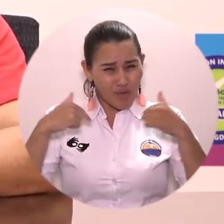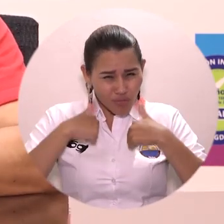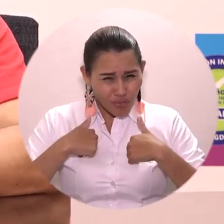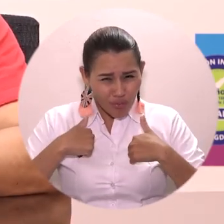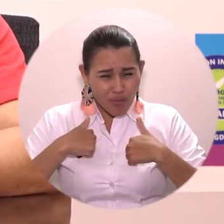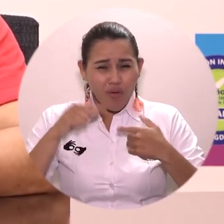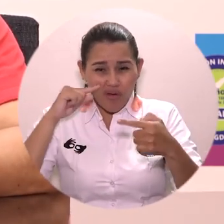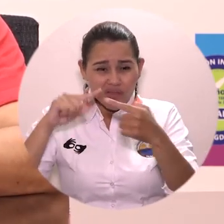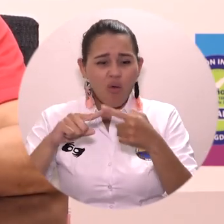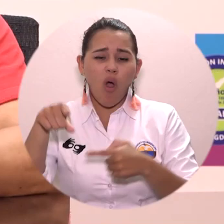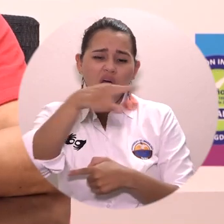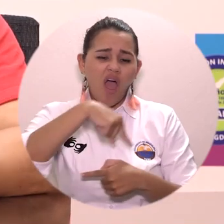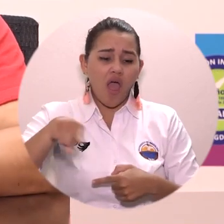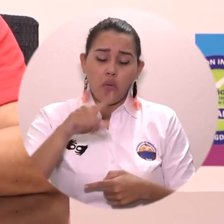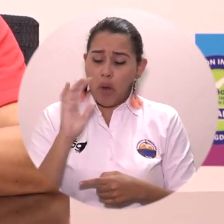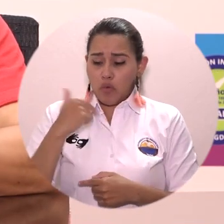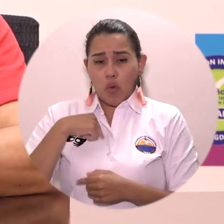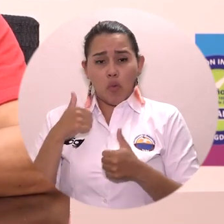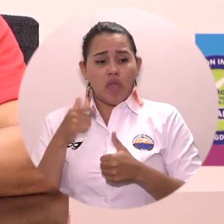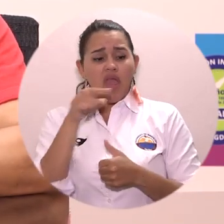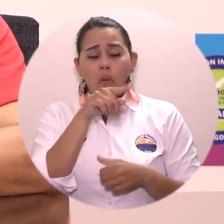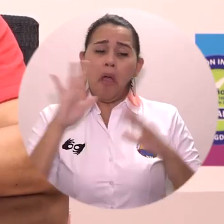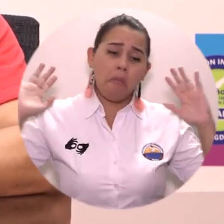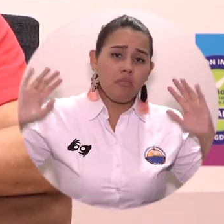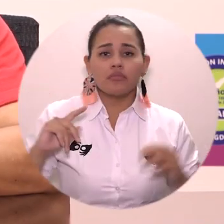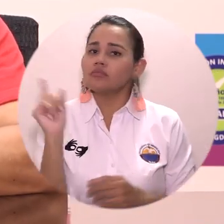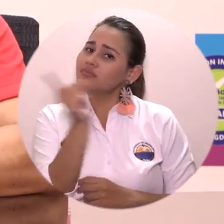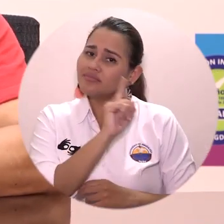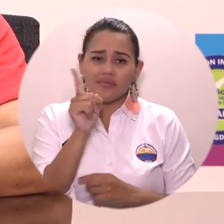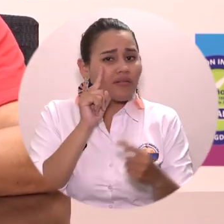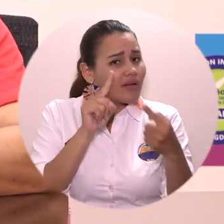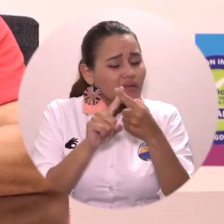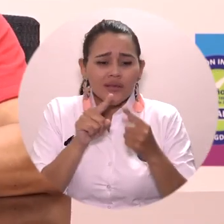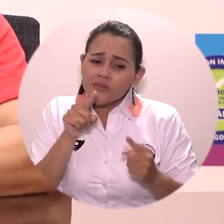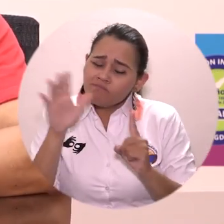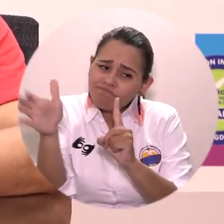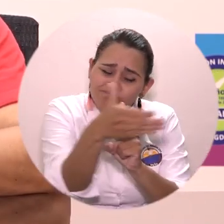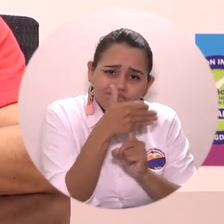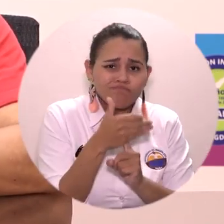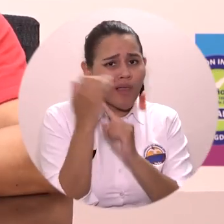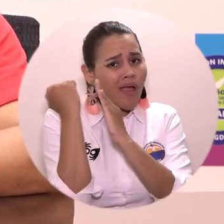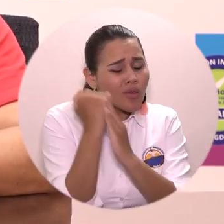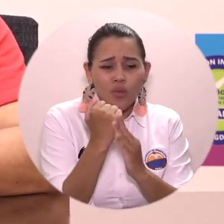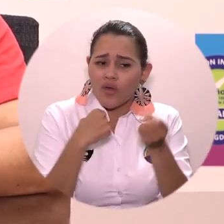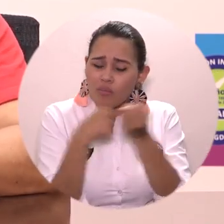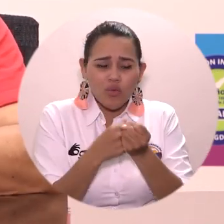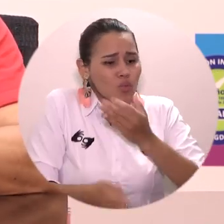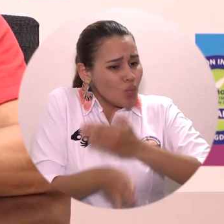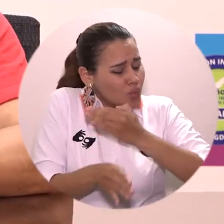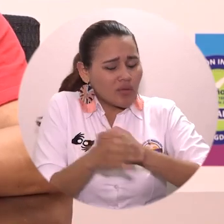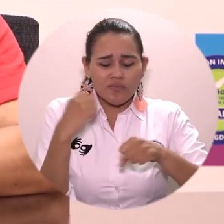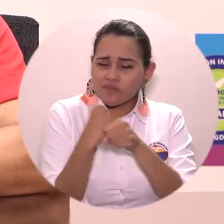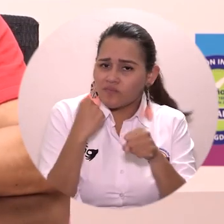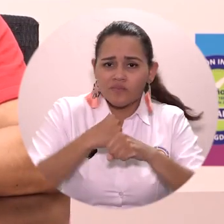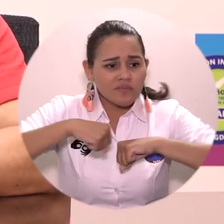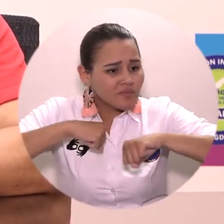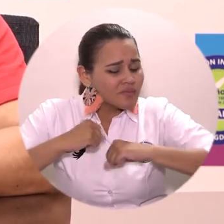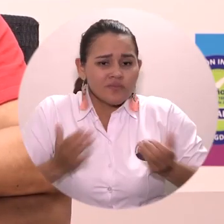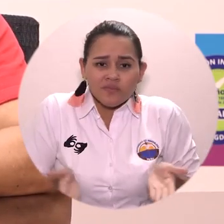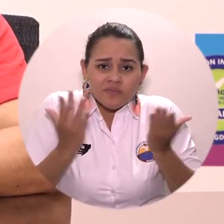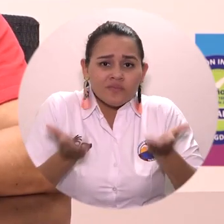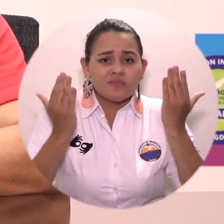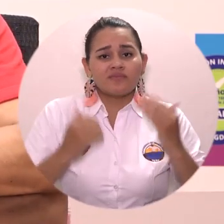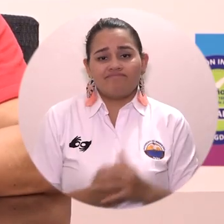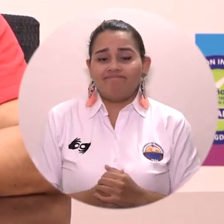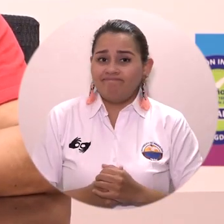es no dejar, repito, cerca de 2.000 o 2.500 familias desprotegidas, sin ingresos, sin seguridad social, agravando así la situación.